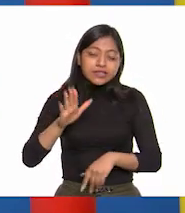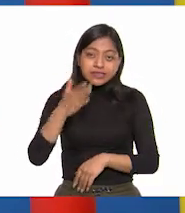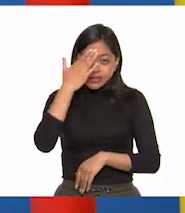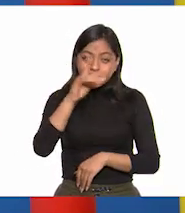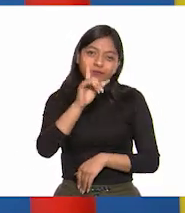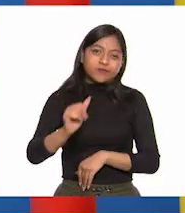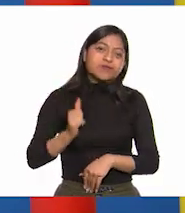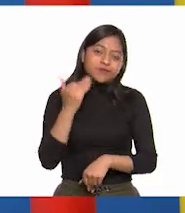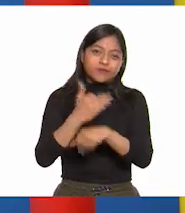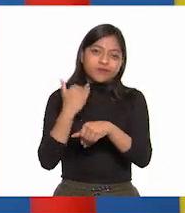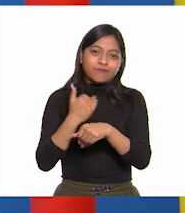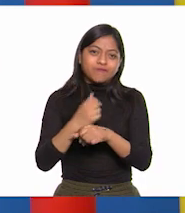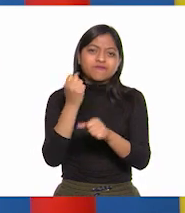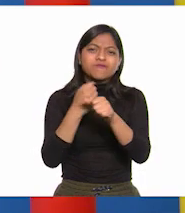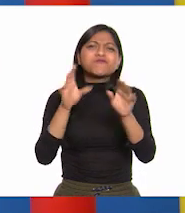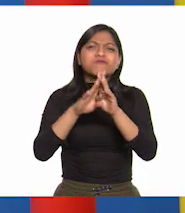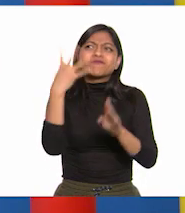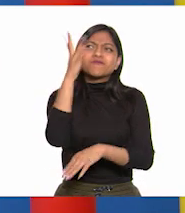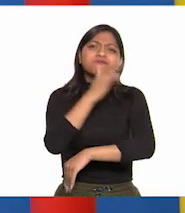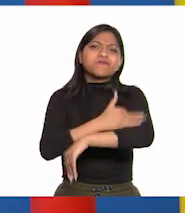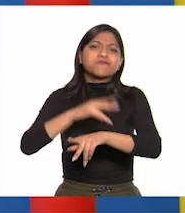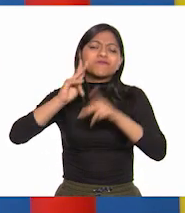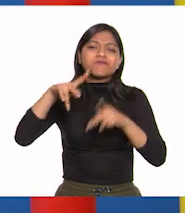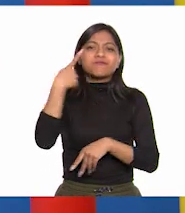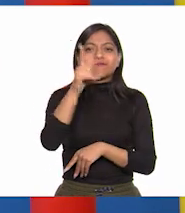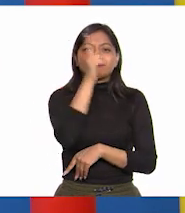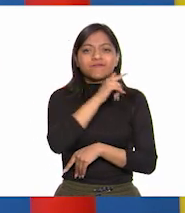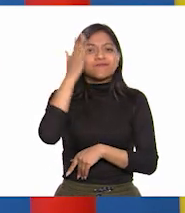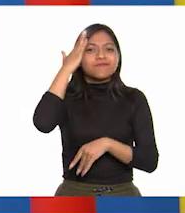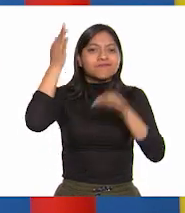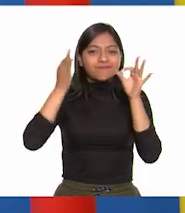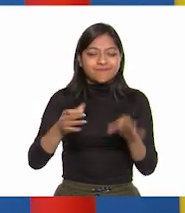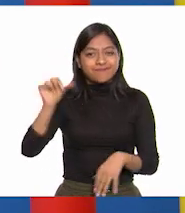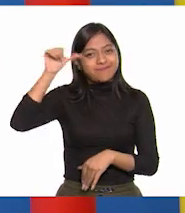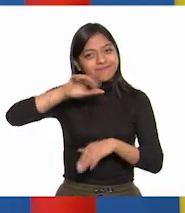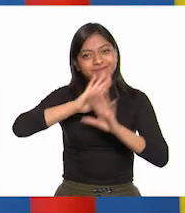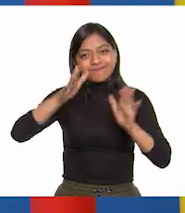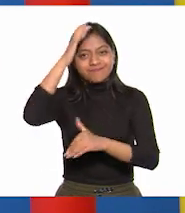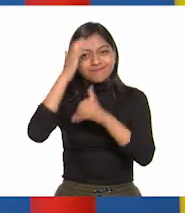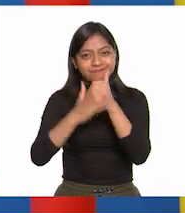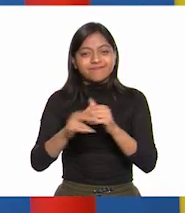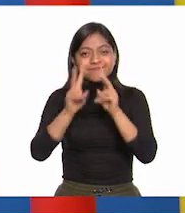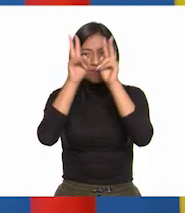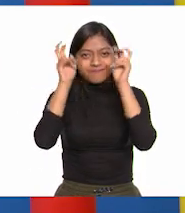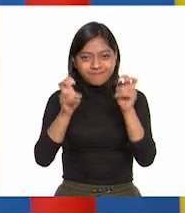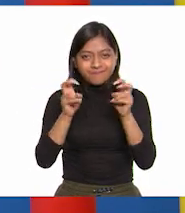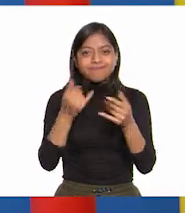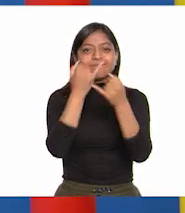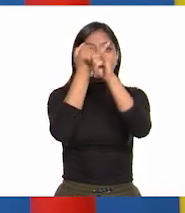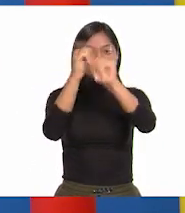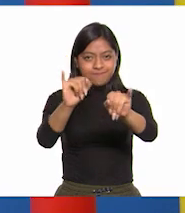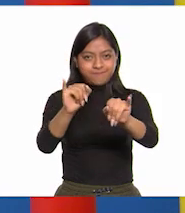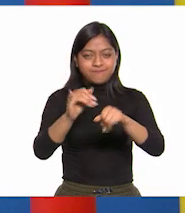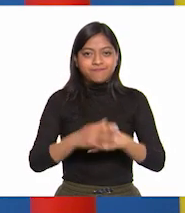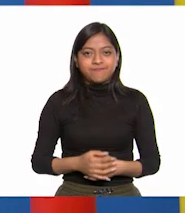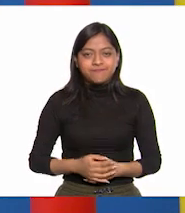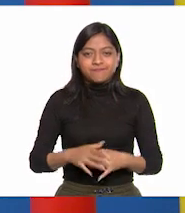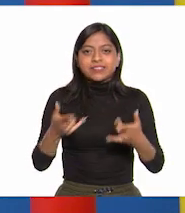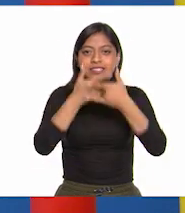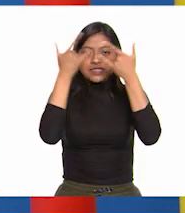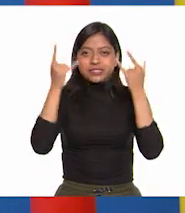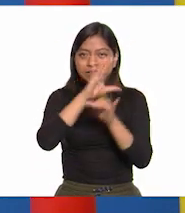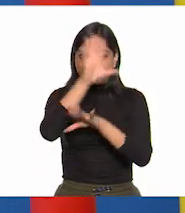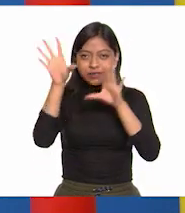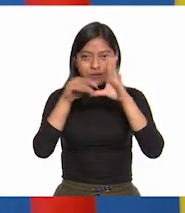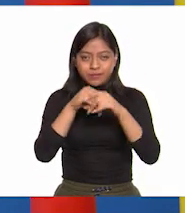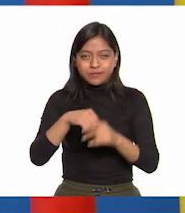momento para practicarla y platica con tu familia en tu lengua materna. Por hoy hemos terminado con la independencia. Panorama general